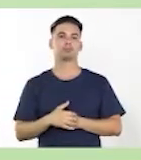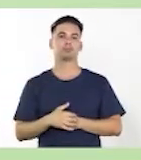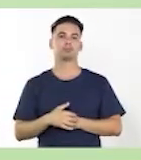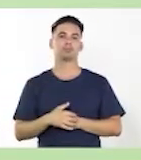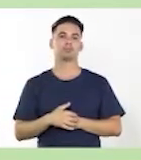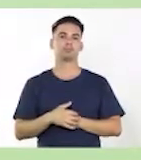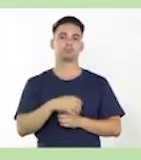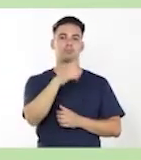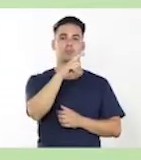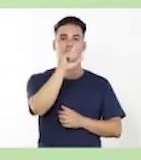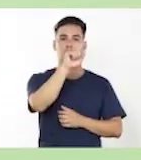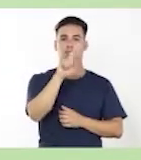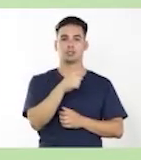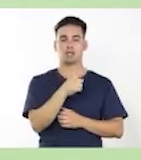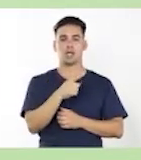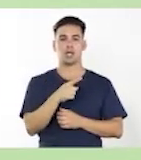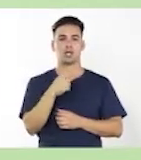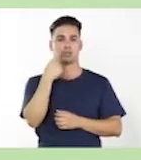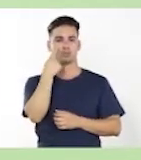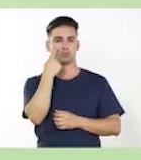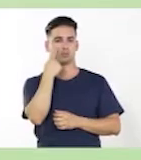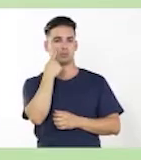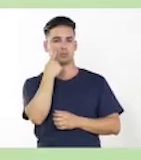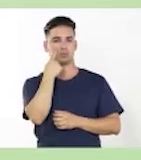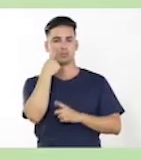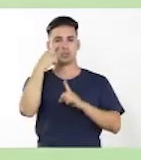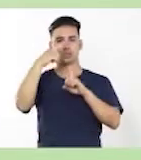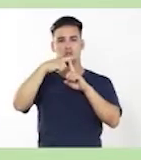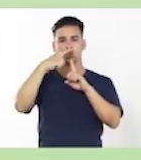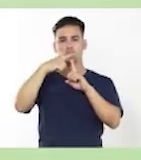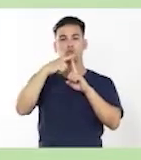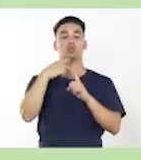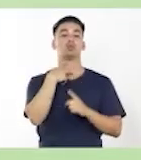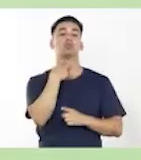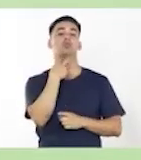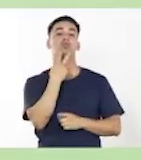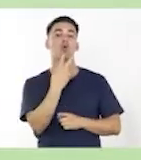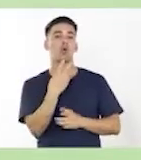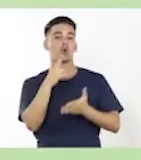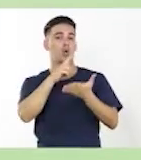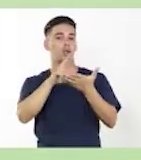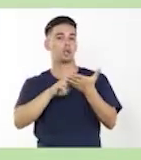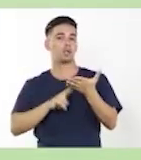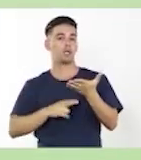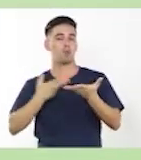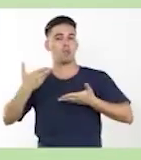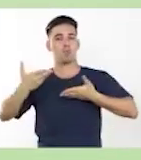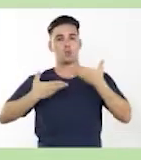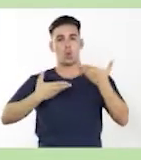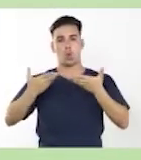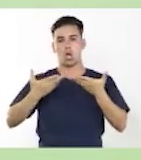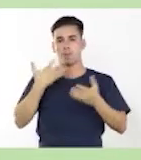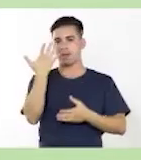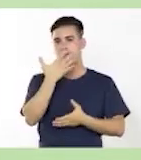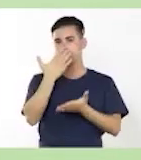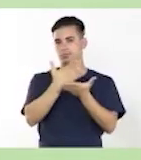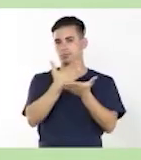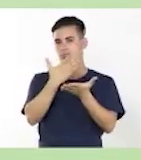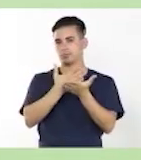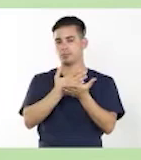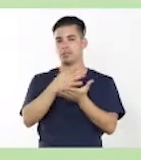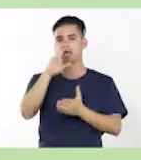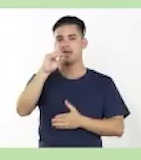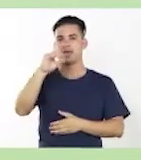Inciso C. Apreciarás el tono y el lirismo en los poemas que estudiarás de Darío.